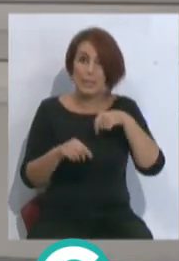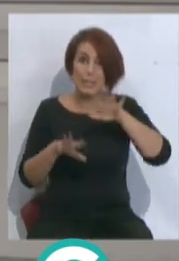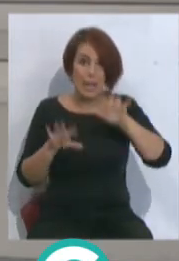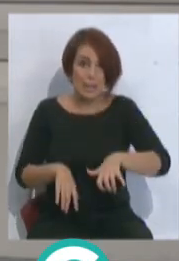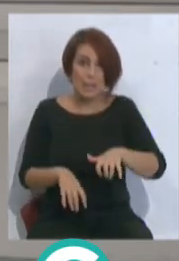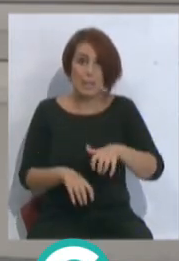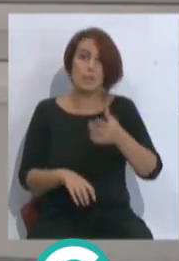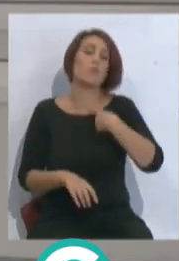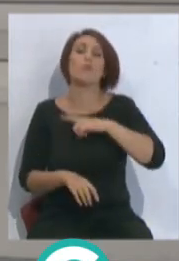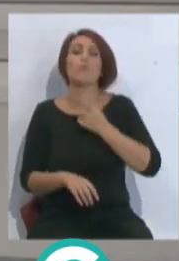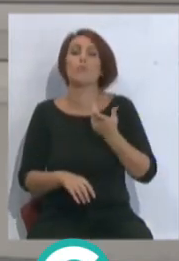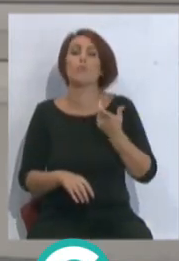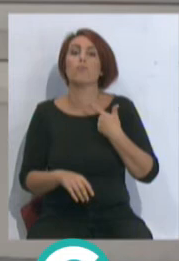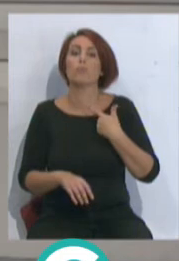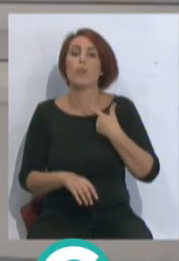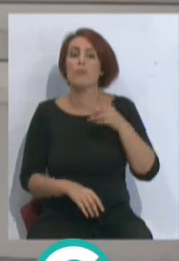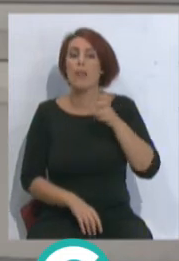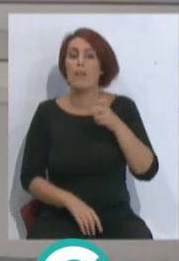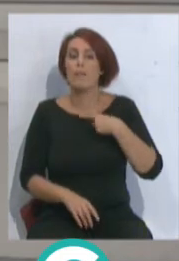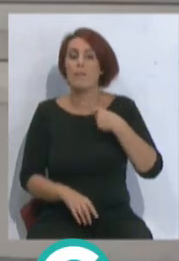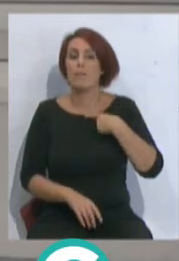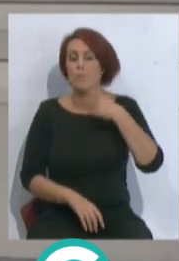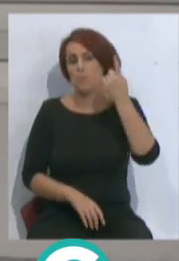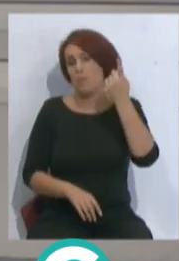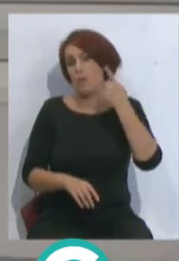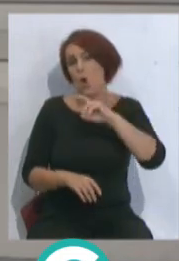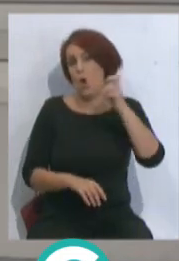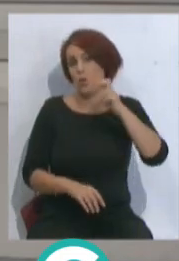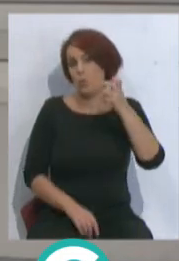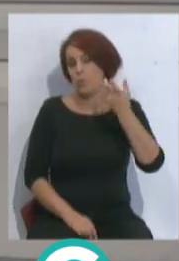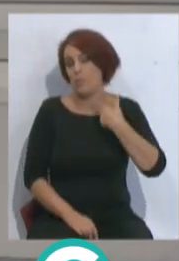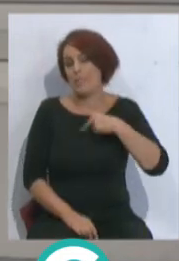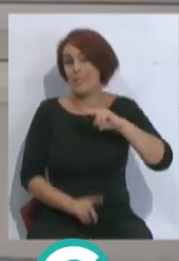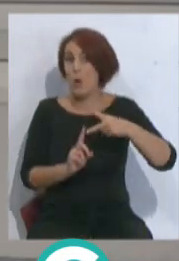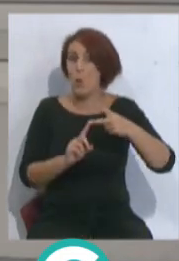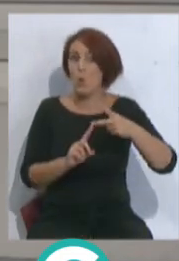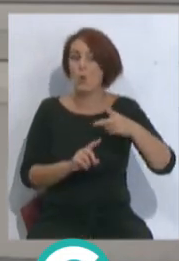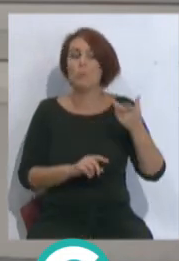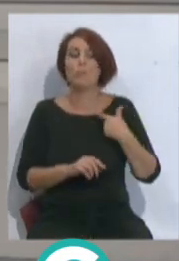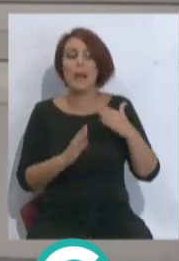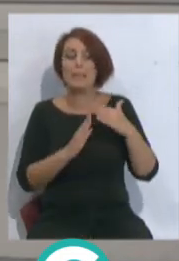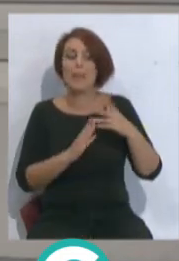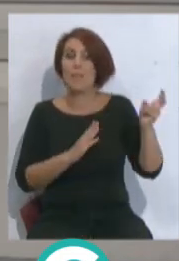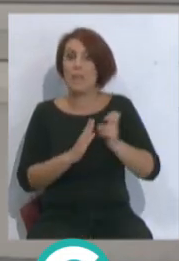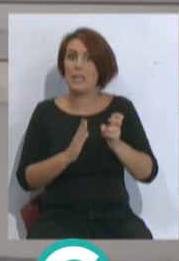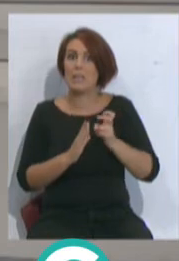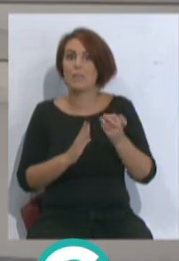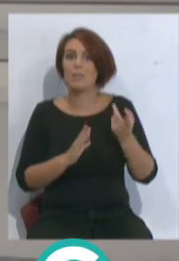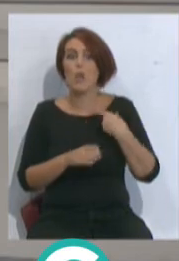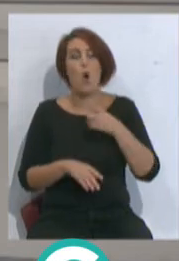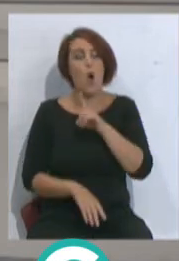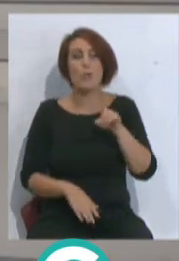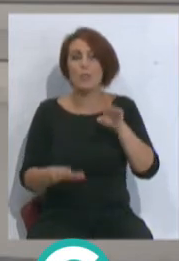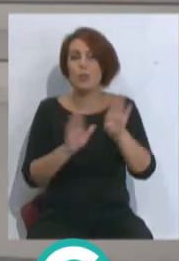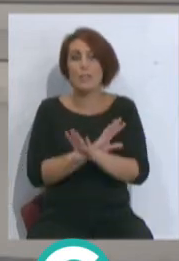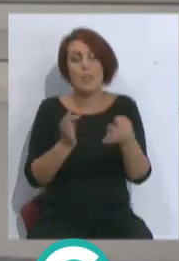Cádiz nosotros pasaba Alfonso El Fiebre o Luis Escarte o los que estaban de segundo, pasaban por nuestros domicilios y tenía que estar a las